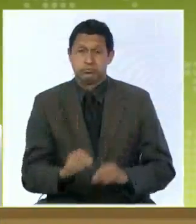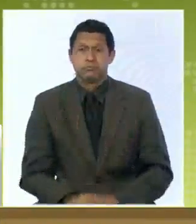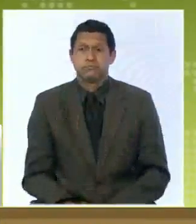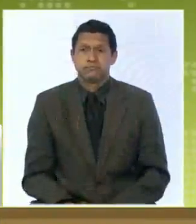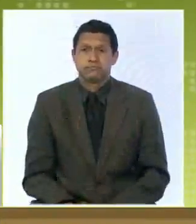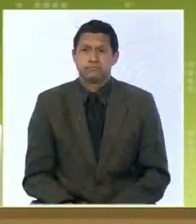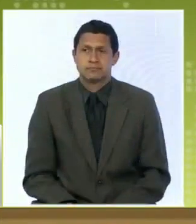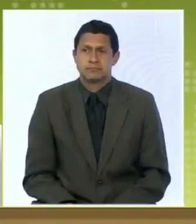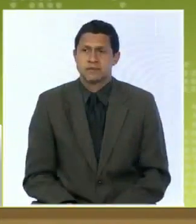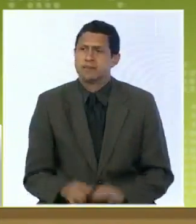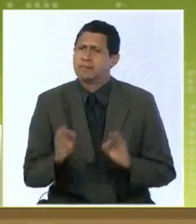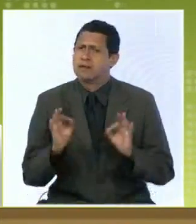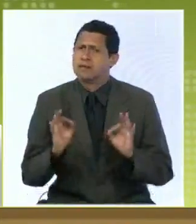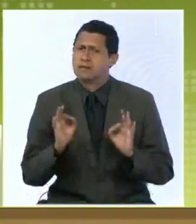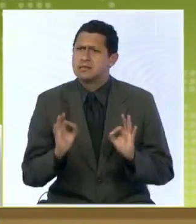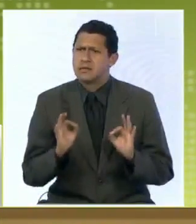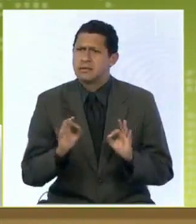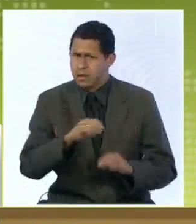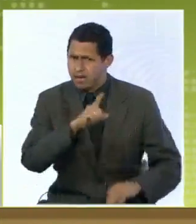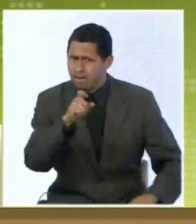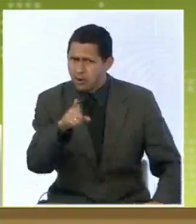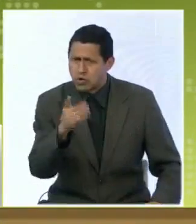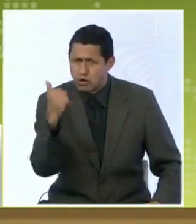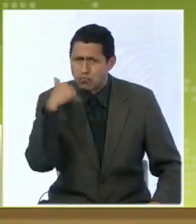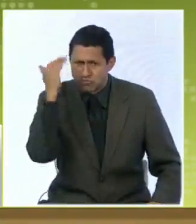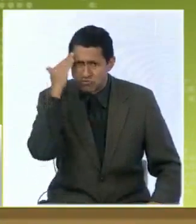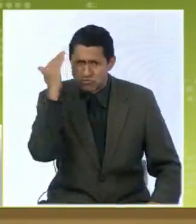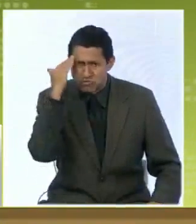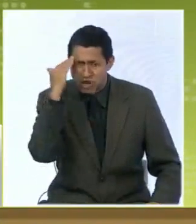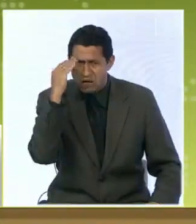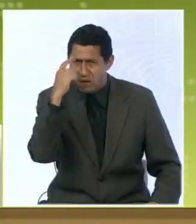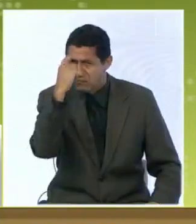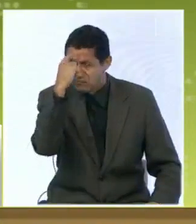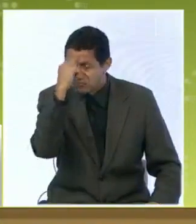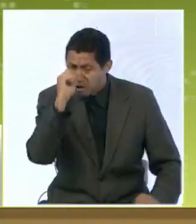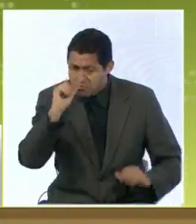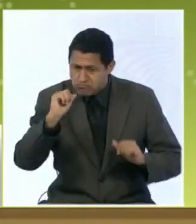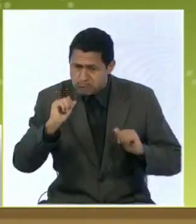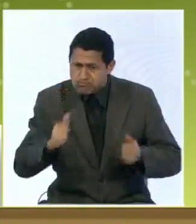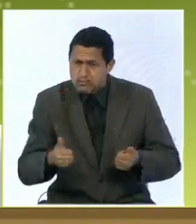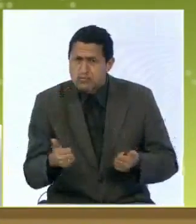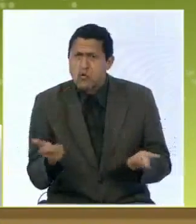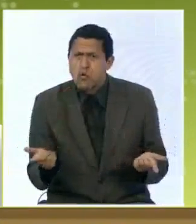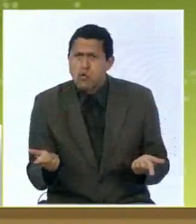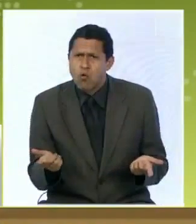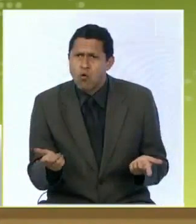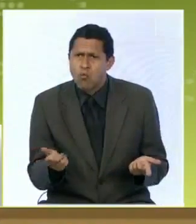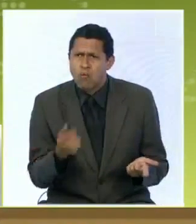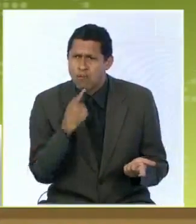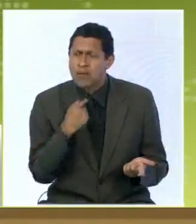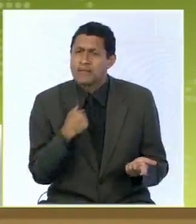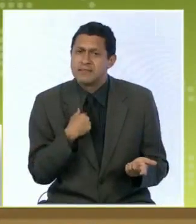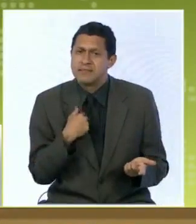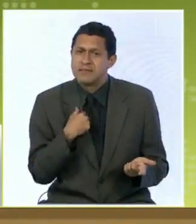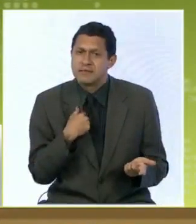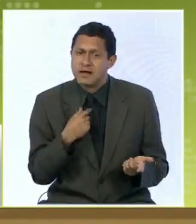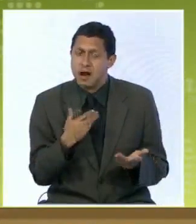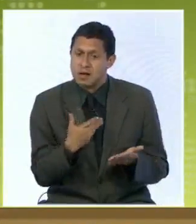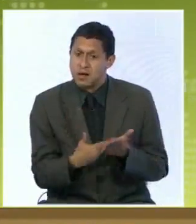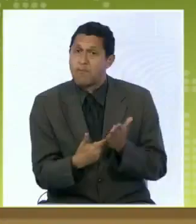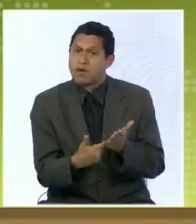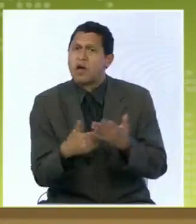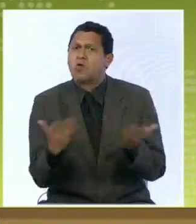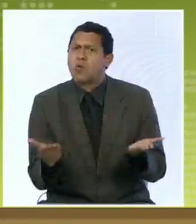impresionantes y precisamente le iba a preguntar ¿cómo saber que la glándula pineal está activada? y usted me habla ya de los resultados